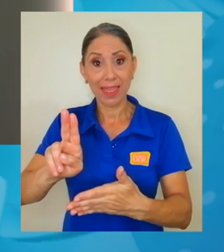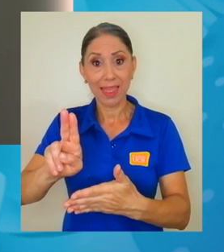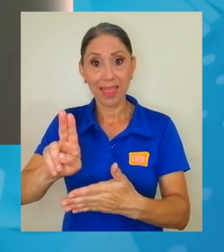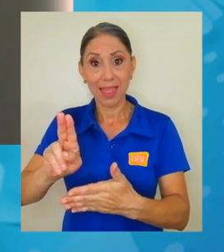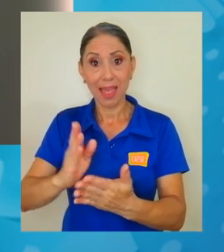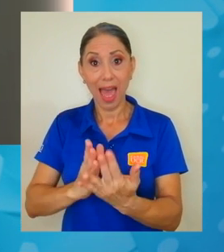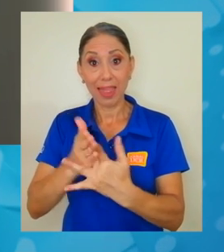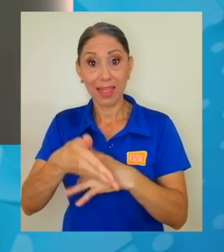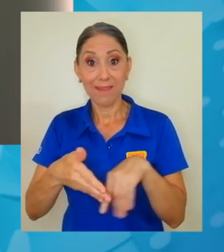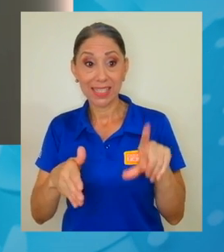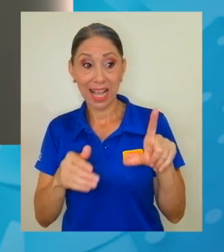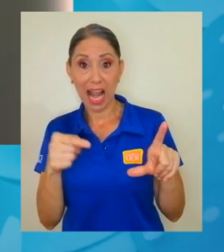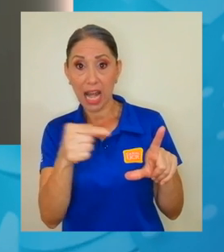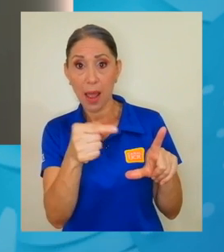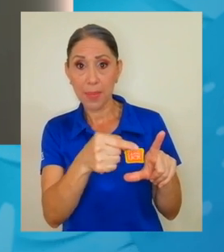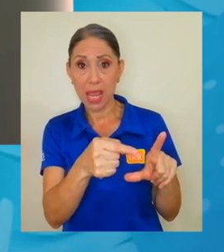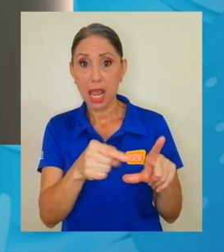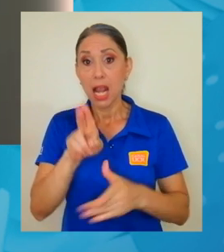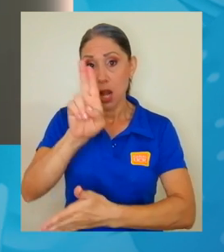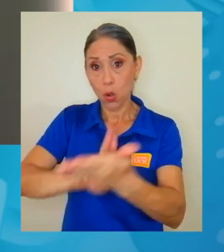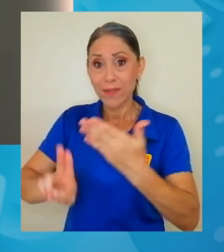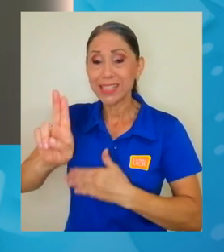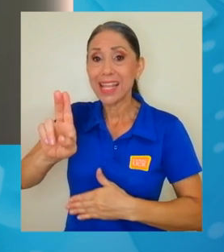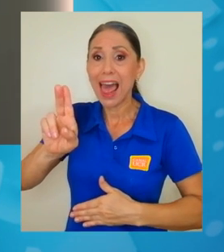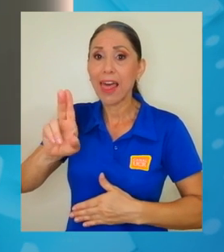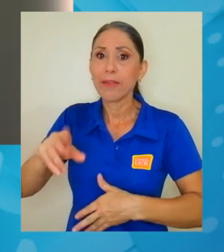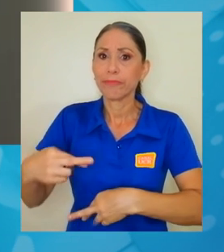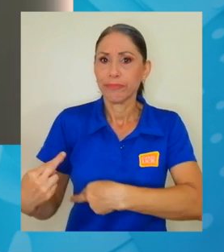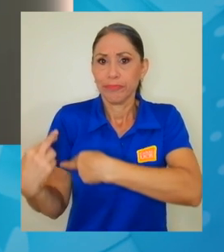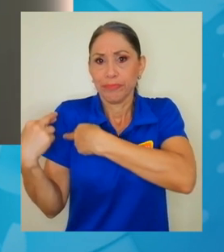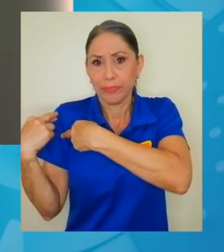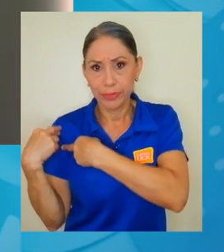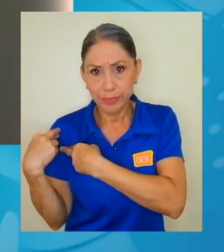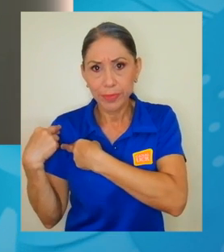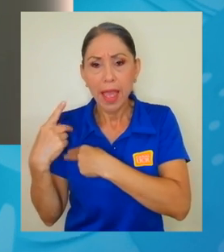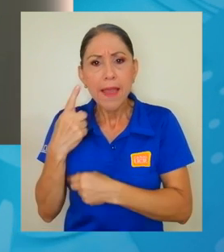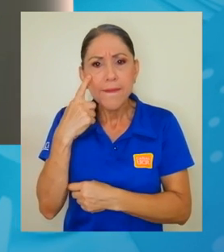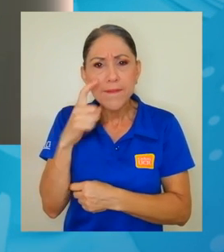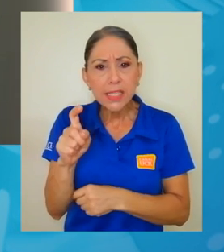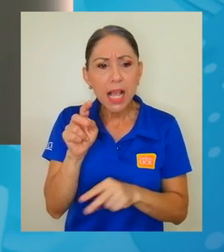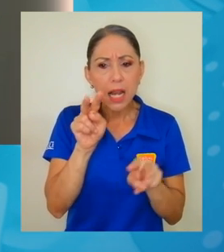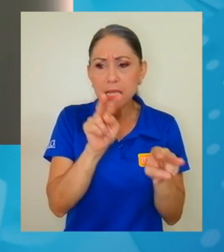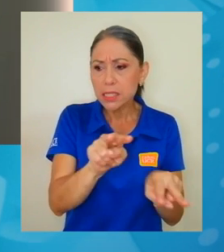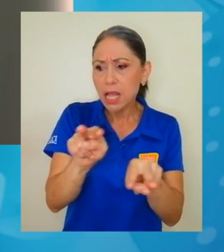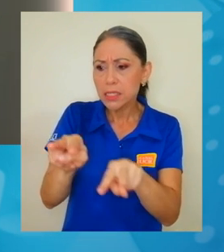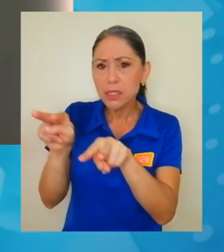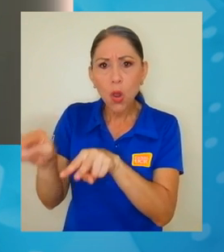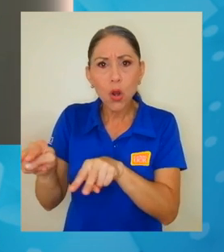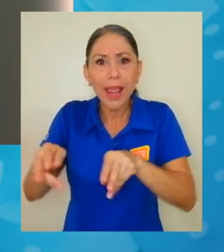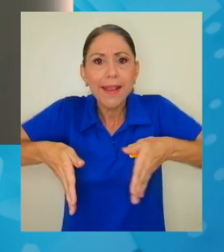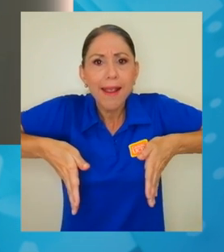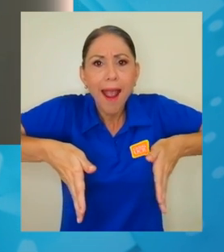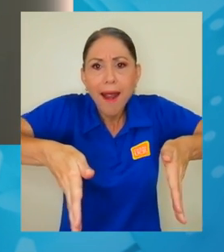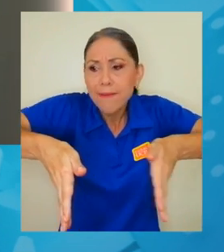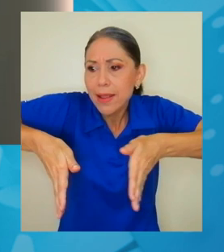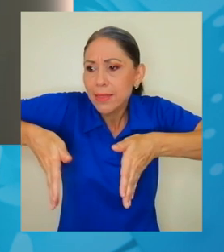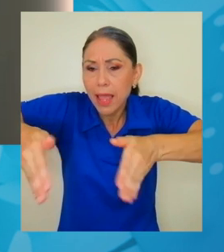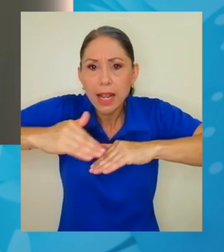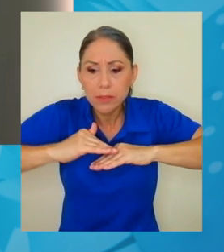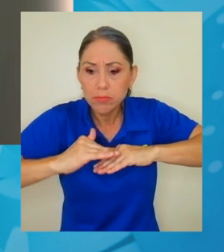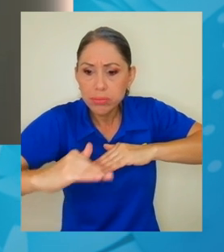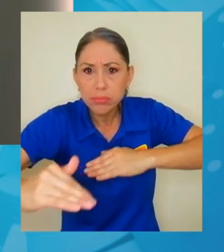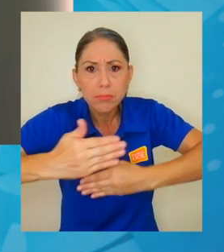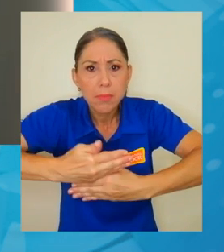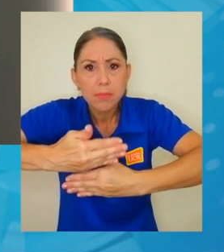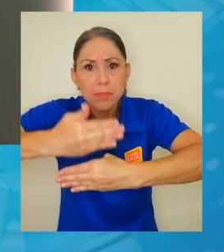a través de la ANAMI, de hacer todo lo que es fiscalización en el área de carreteras. Eso con el fin de lograr